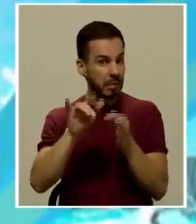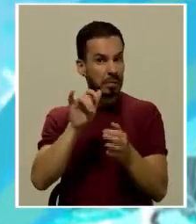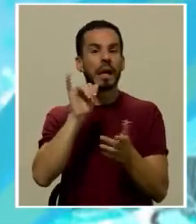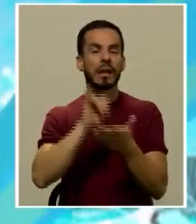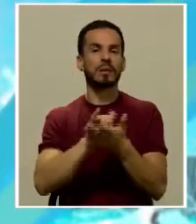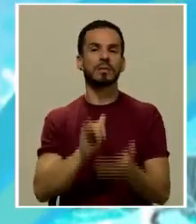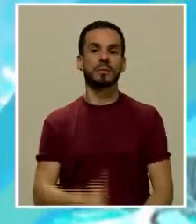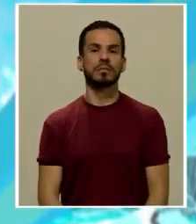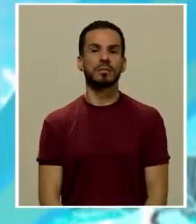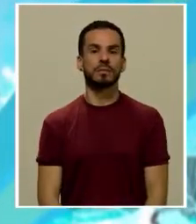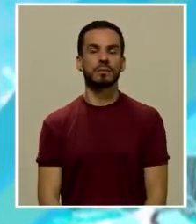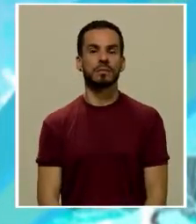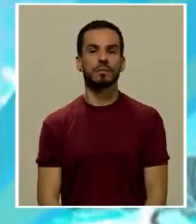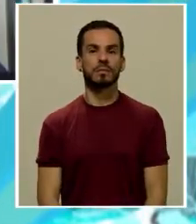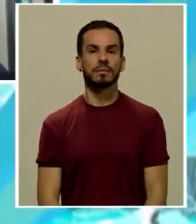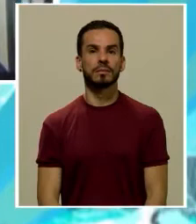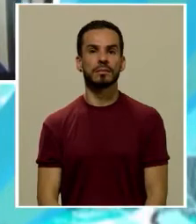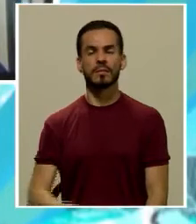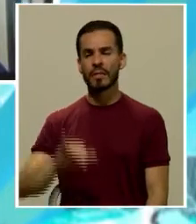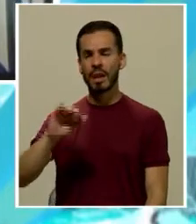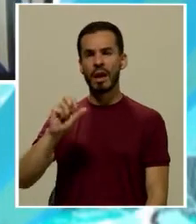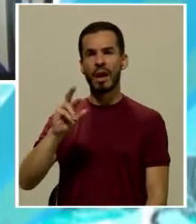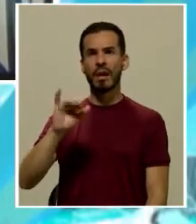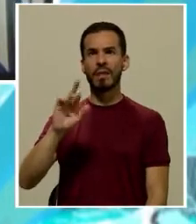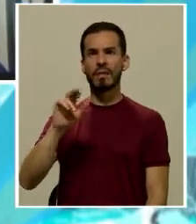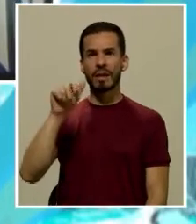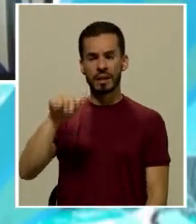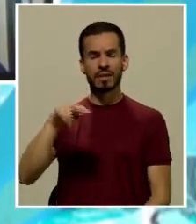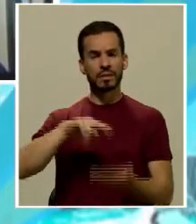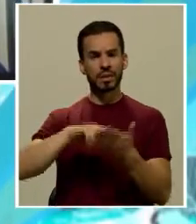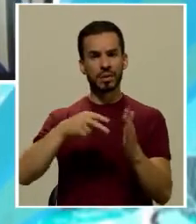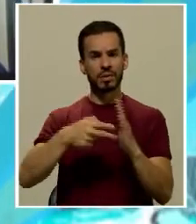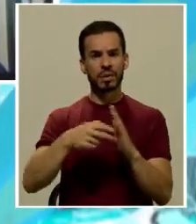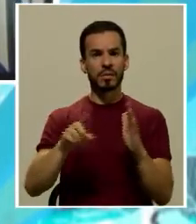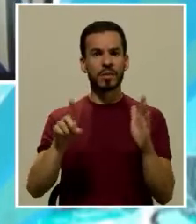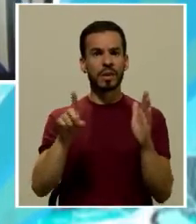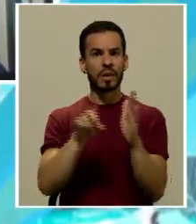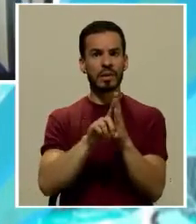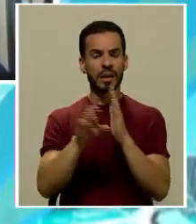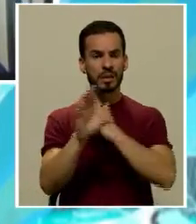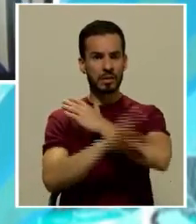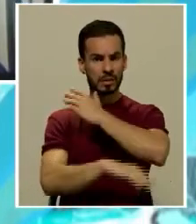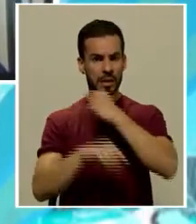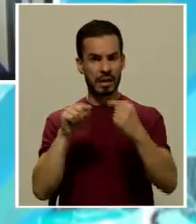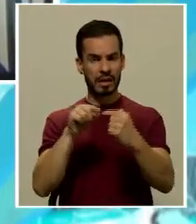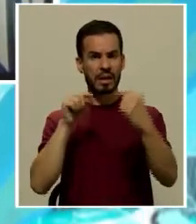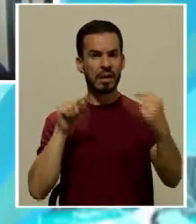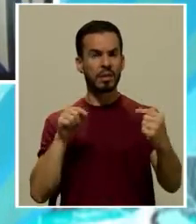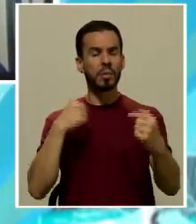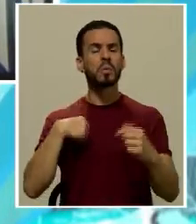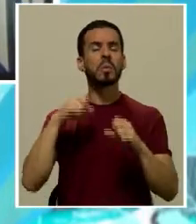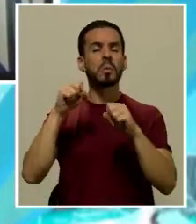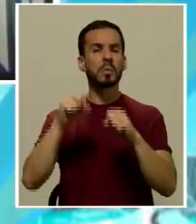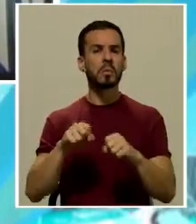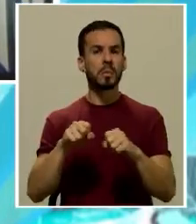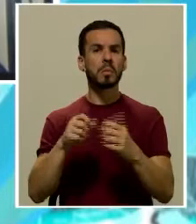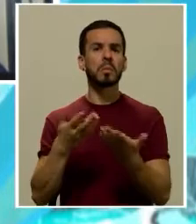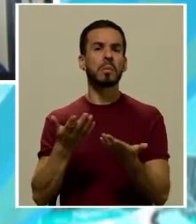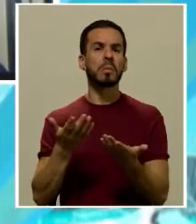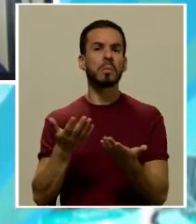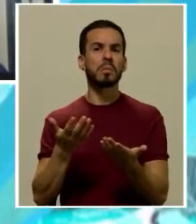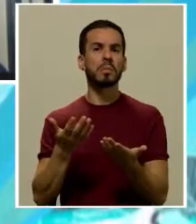lo que significa. A ver, don Javier, en este concepto del derecho penal del enemigo, uno podría